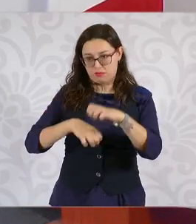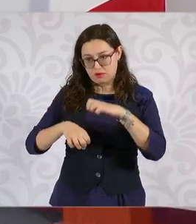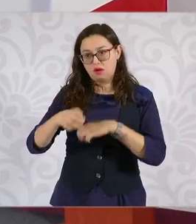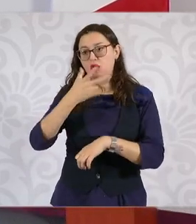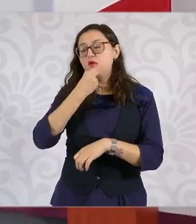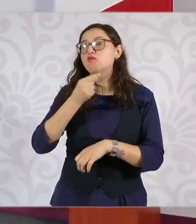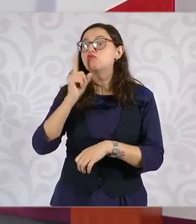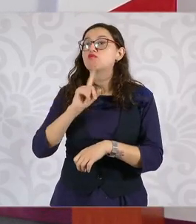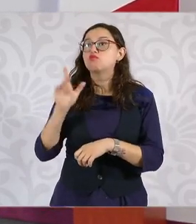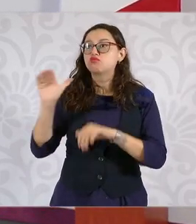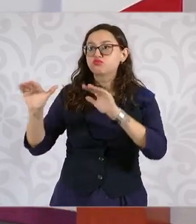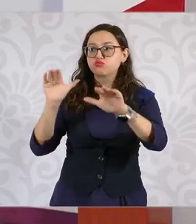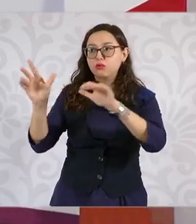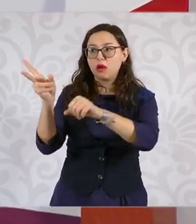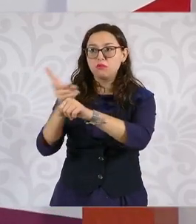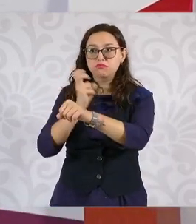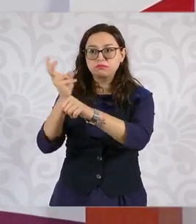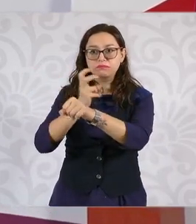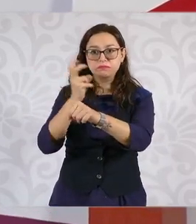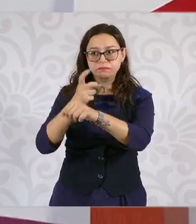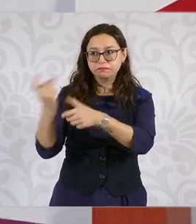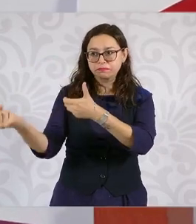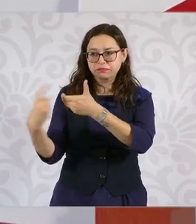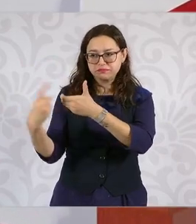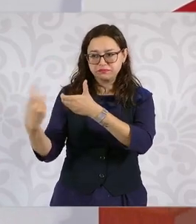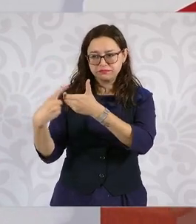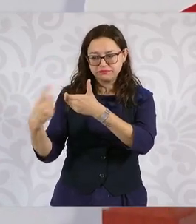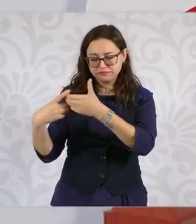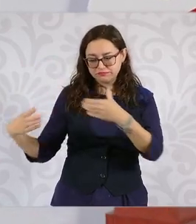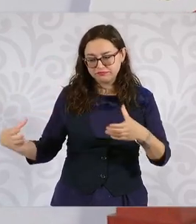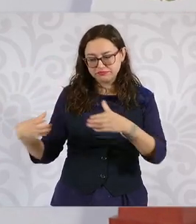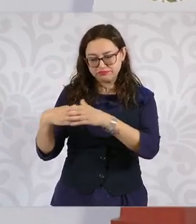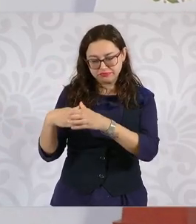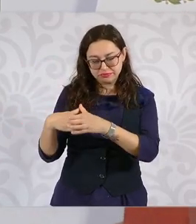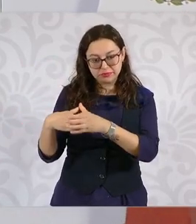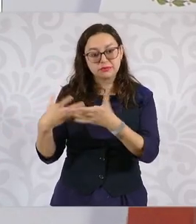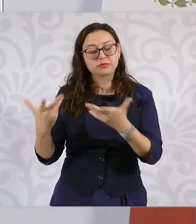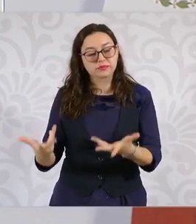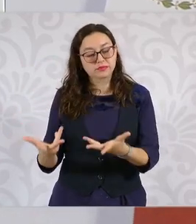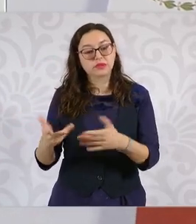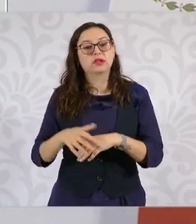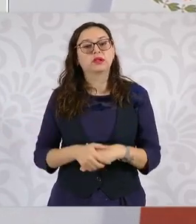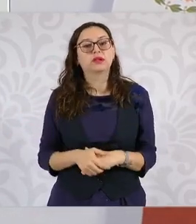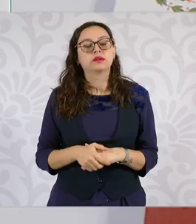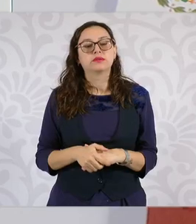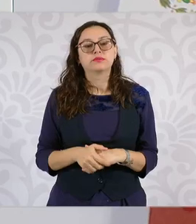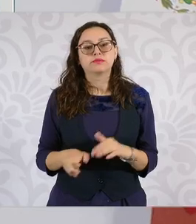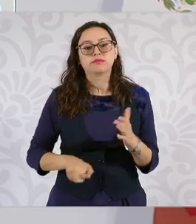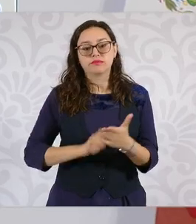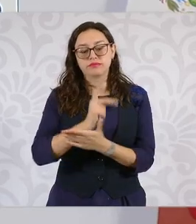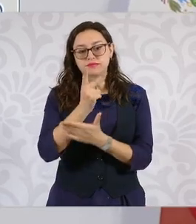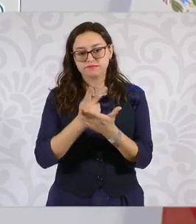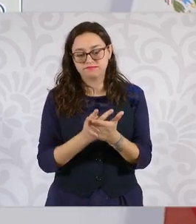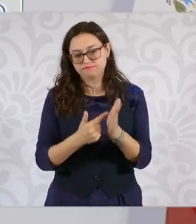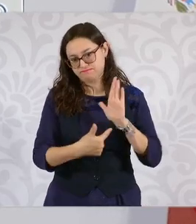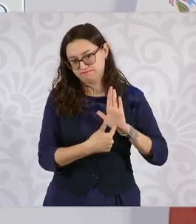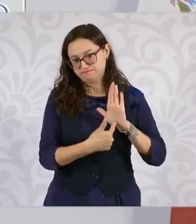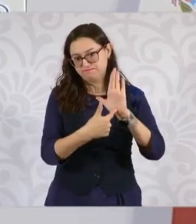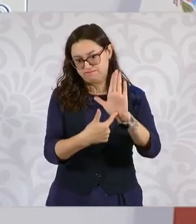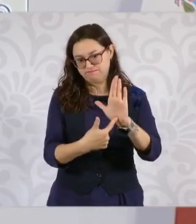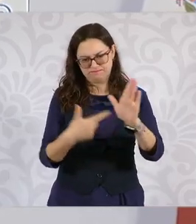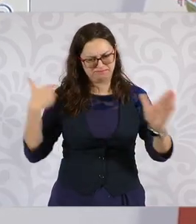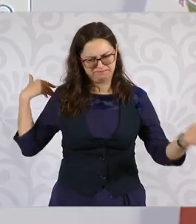Y el objetivo es justamente este programa que se presentó ayer, que he venido presentando o que presenté durante toda la campaña.